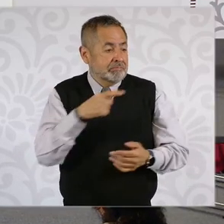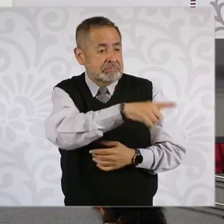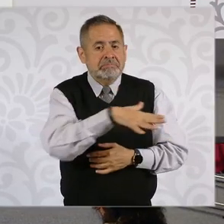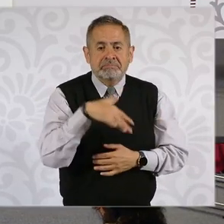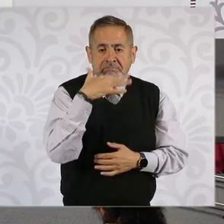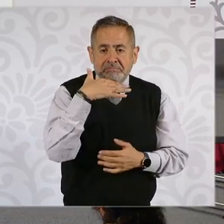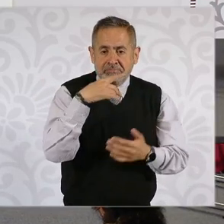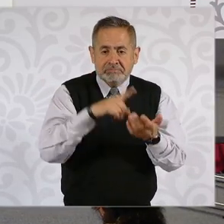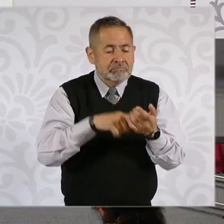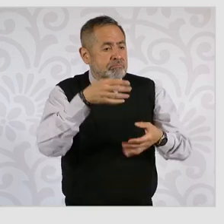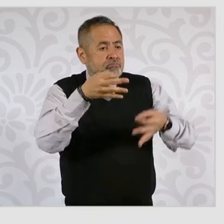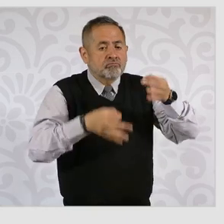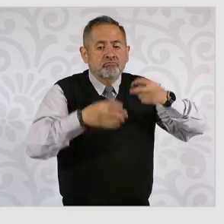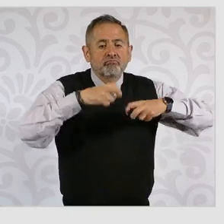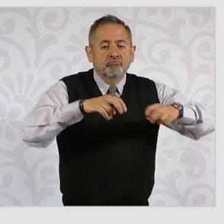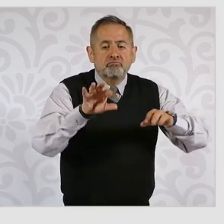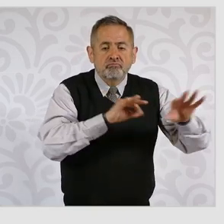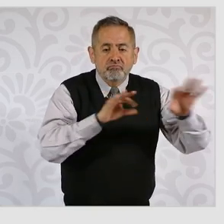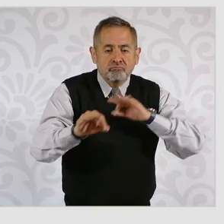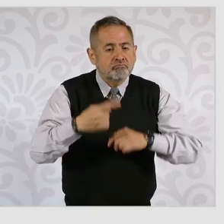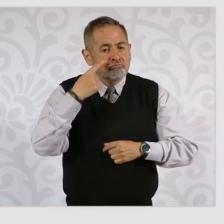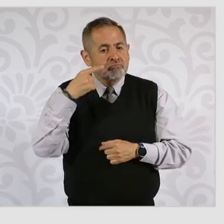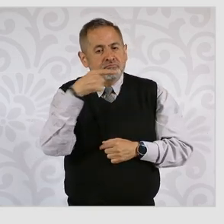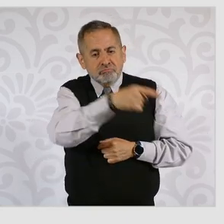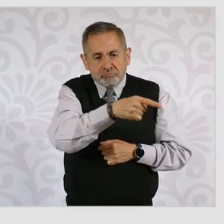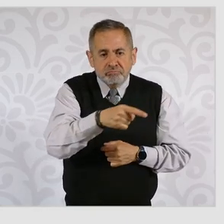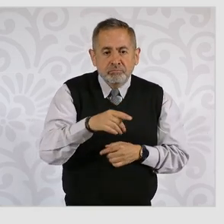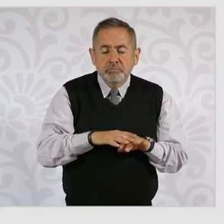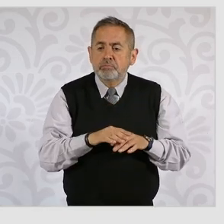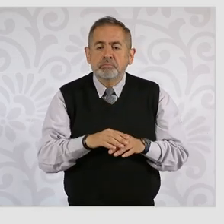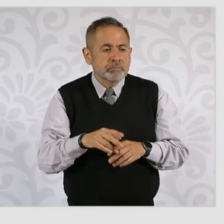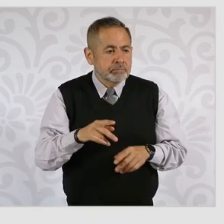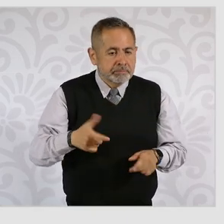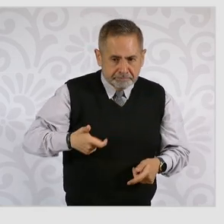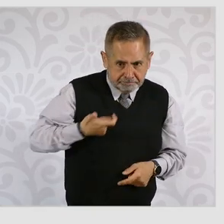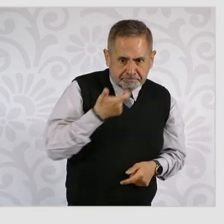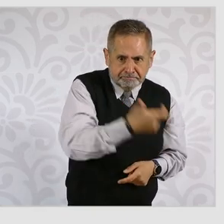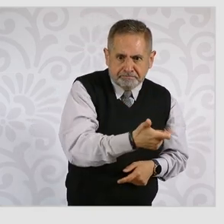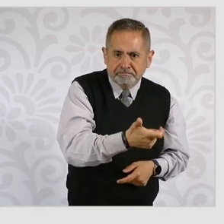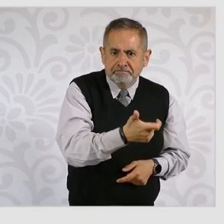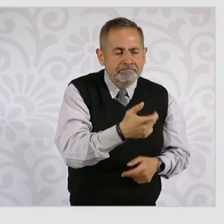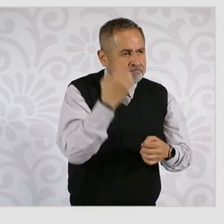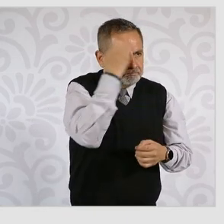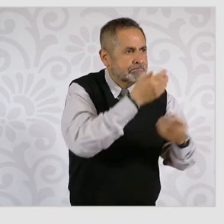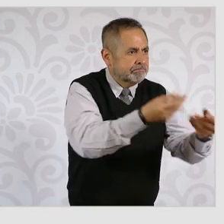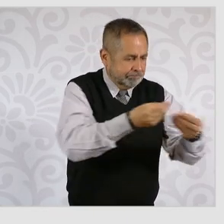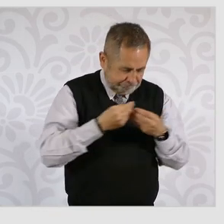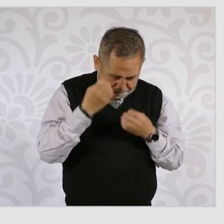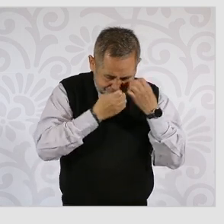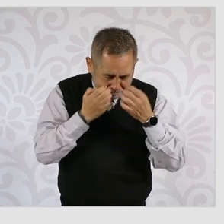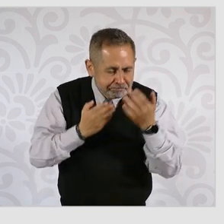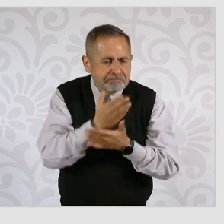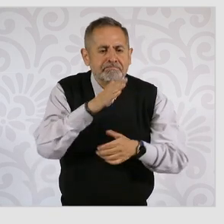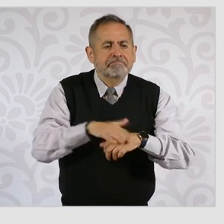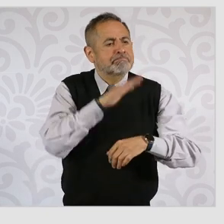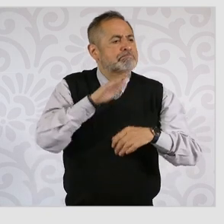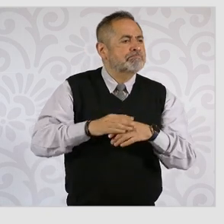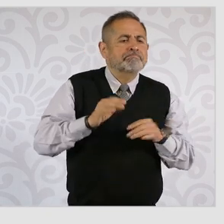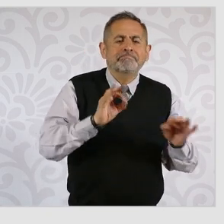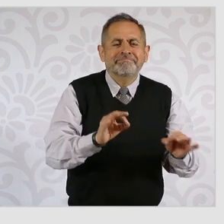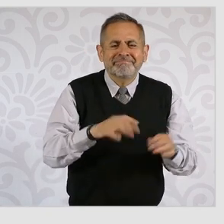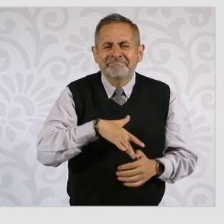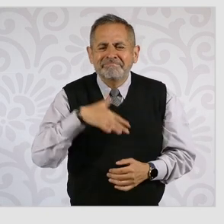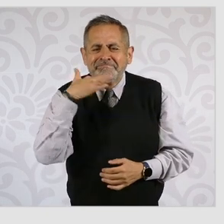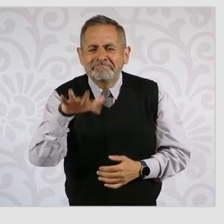la selección de jueces, donde se dan venta de exámenes se ha documentado casos de corrupción al más